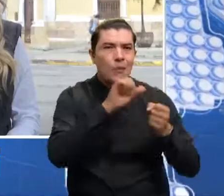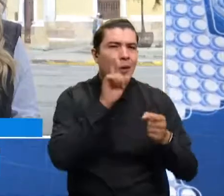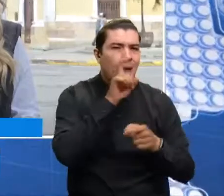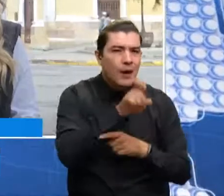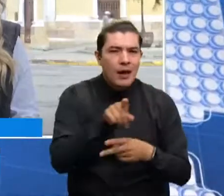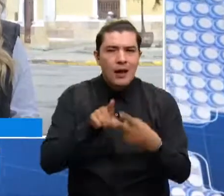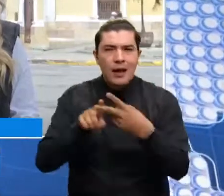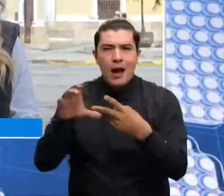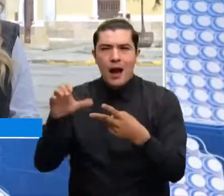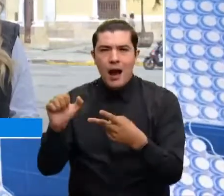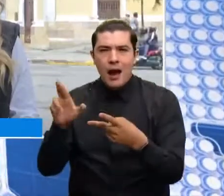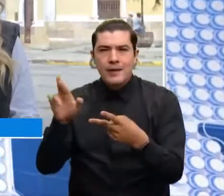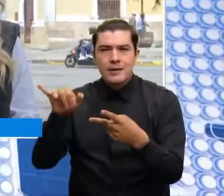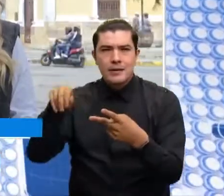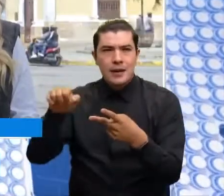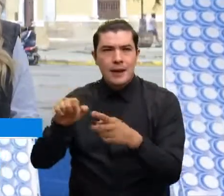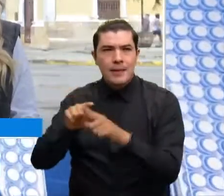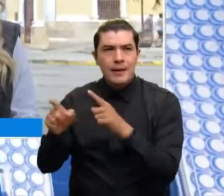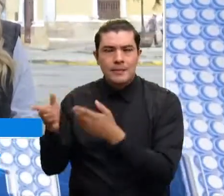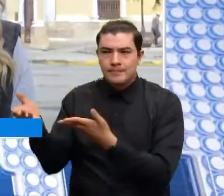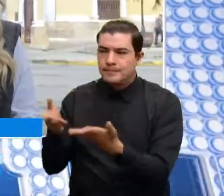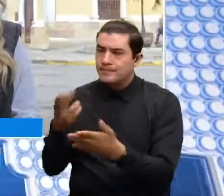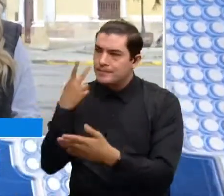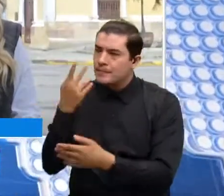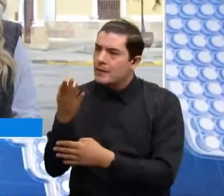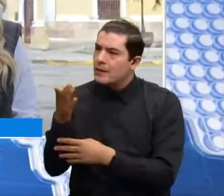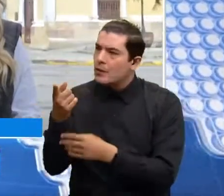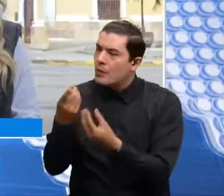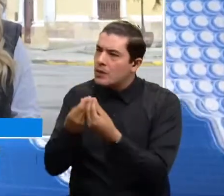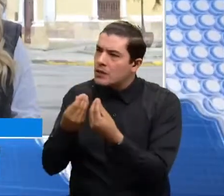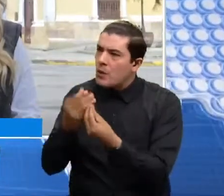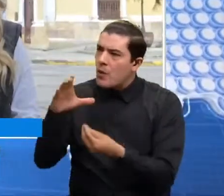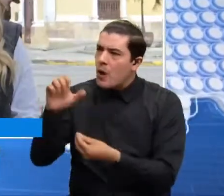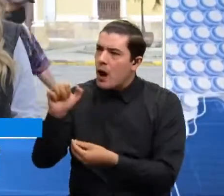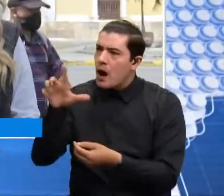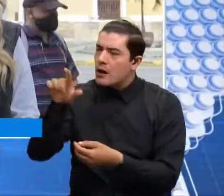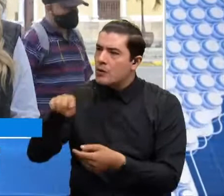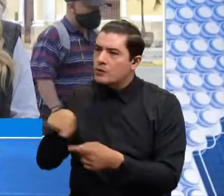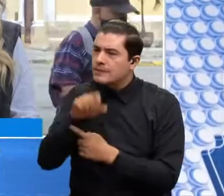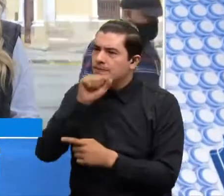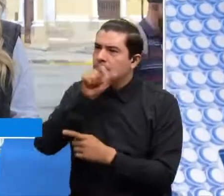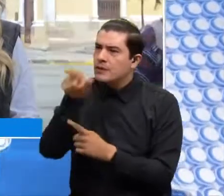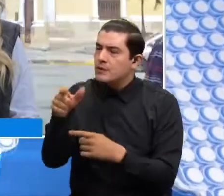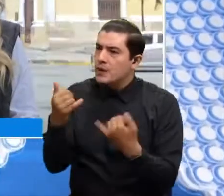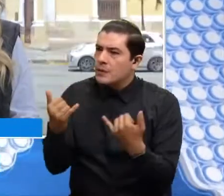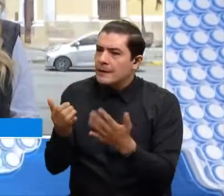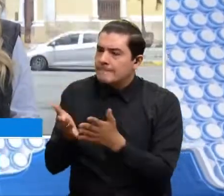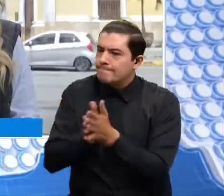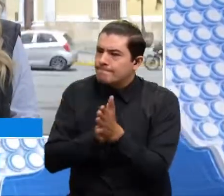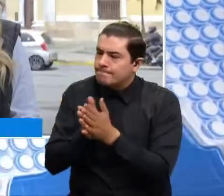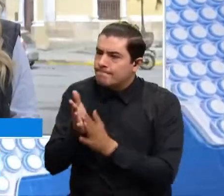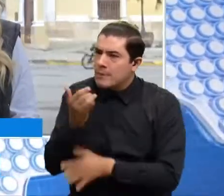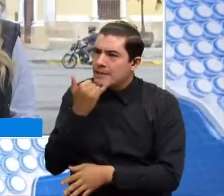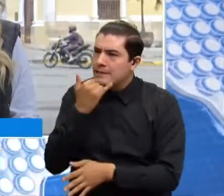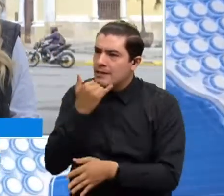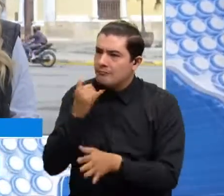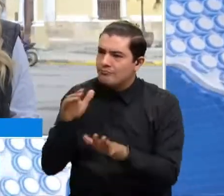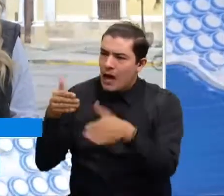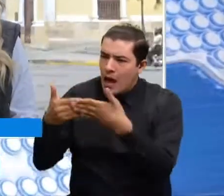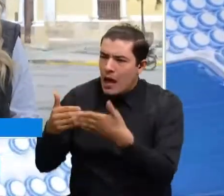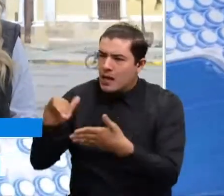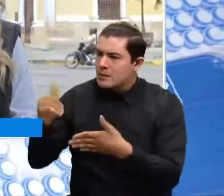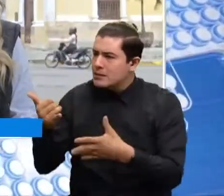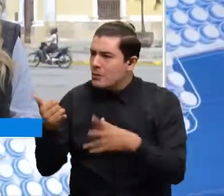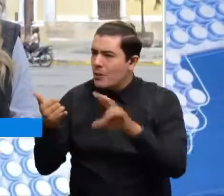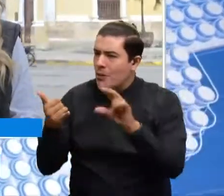Y Karina Chacón, pero comenzamos con usted, Carlos Cárdenas, porque hay expectativa frente a lo que es el cierre definitivo del relleno sanitario El Carrasco. Mientras